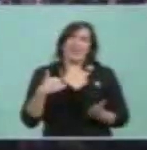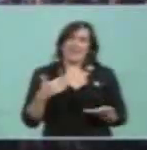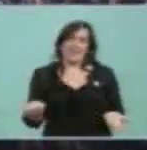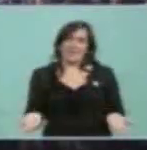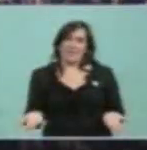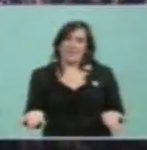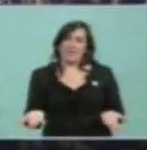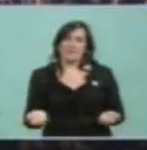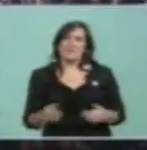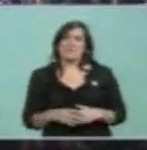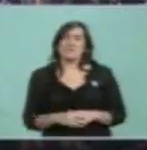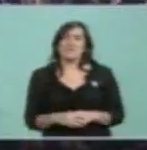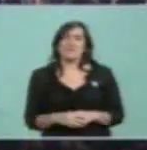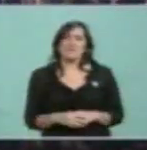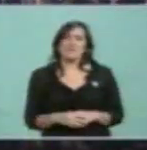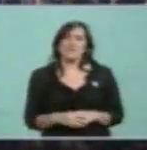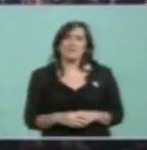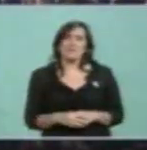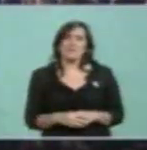Barreras,